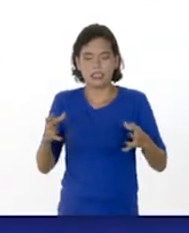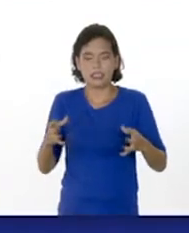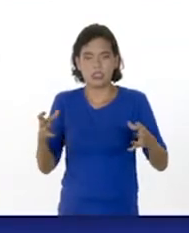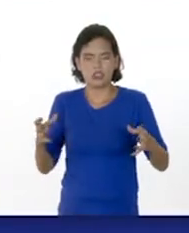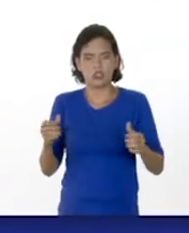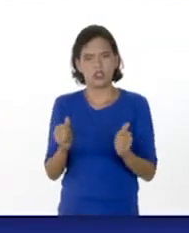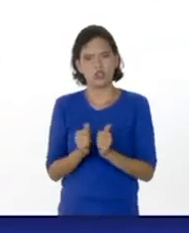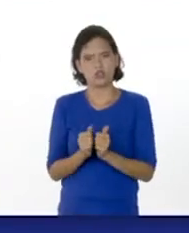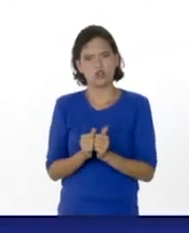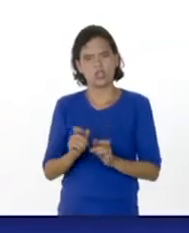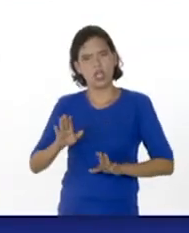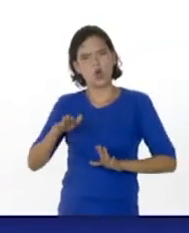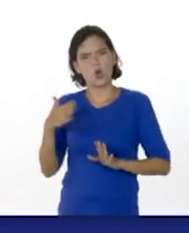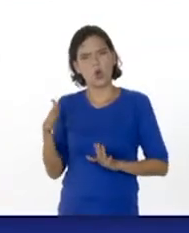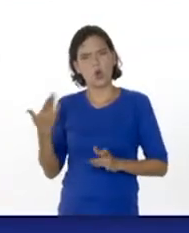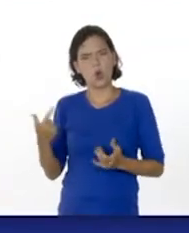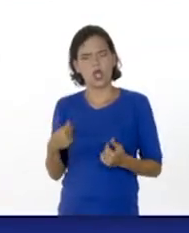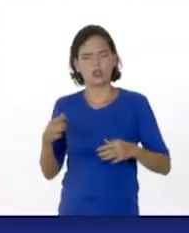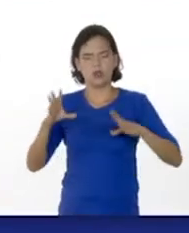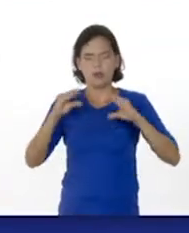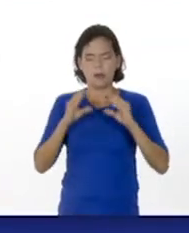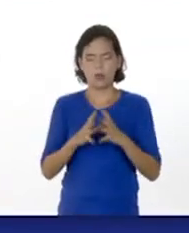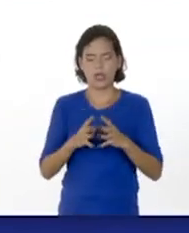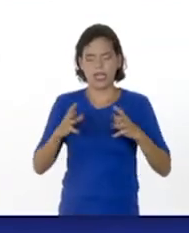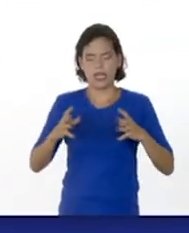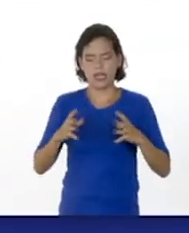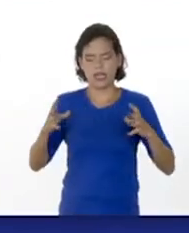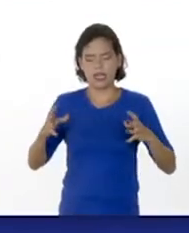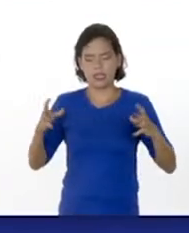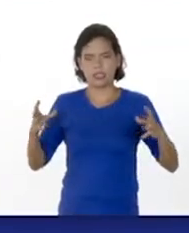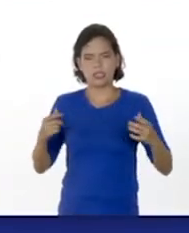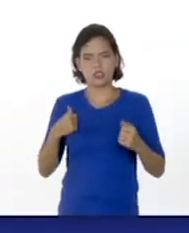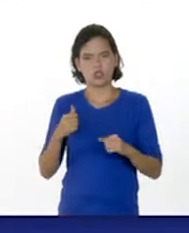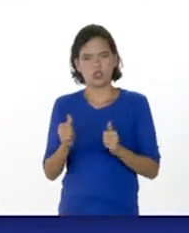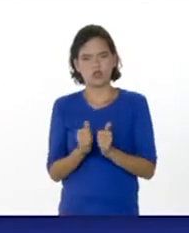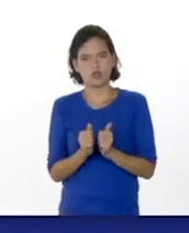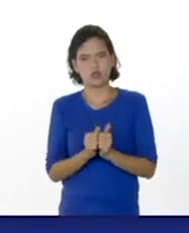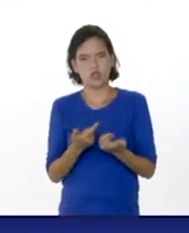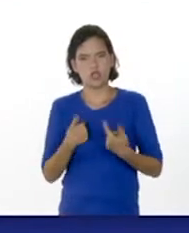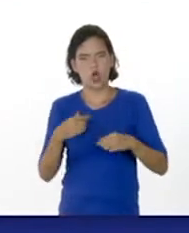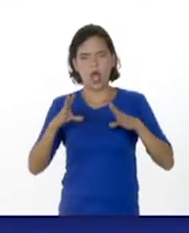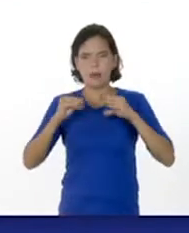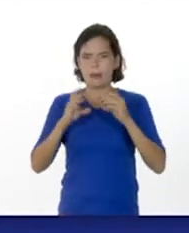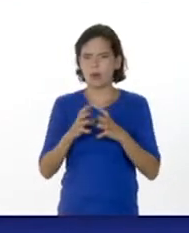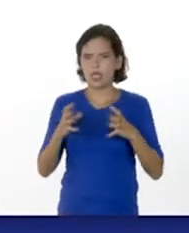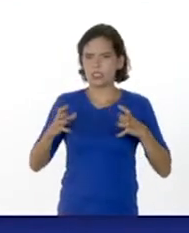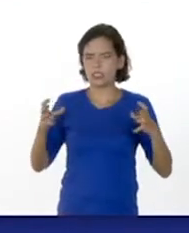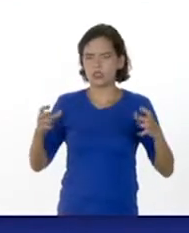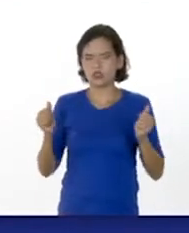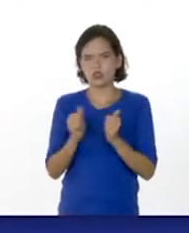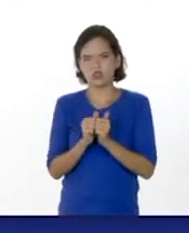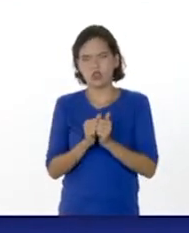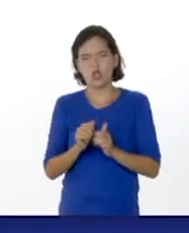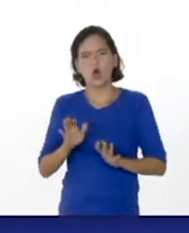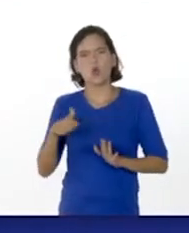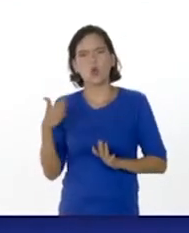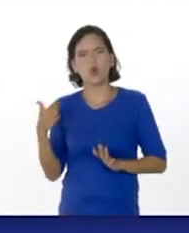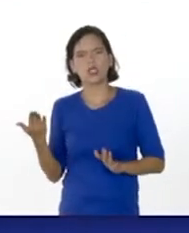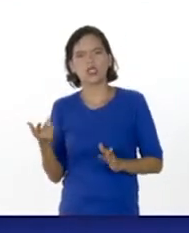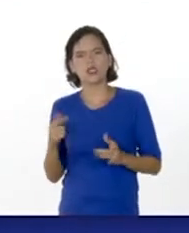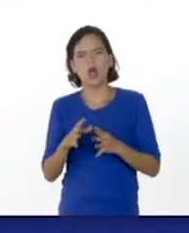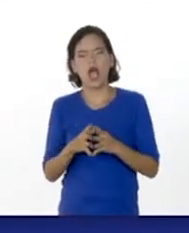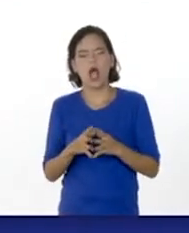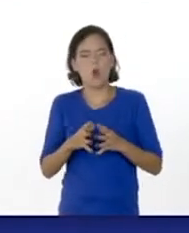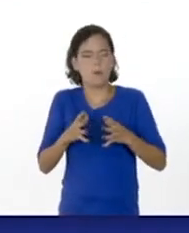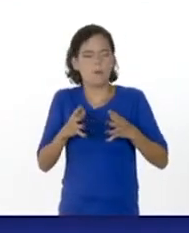sólidos. ¿Cuándo hablamos de la dilatación de un sólido? Hablamos de dilatación de un sólido cuando éste aumenta